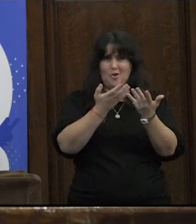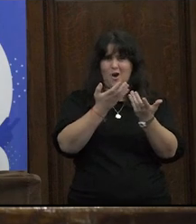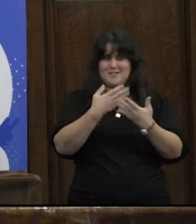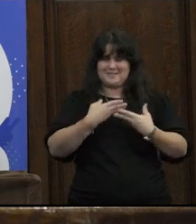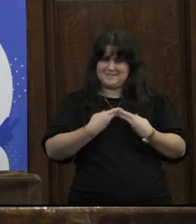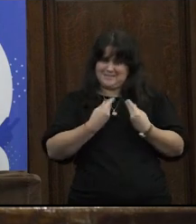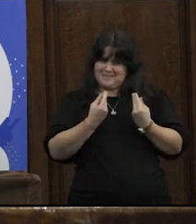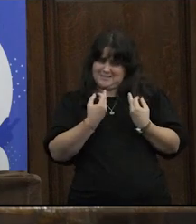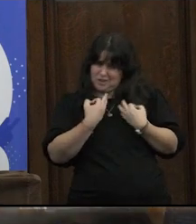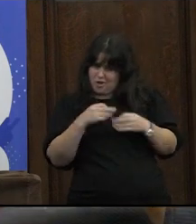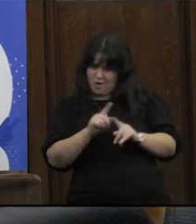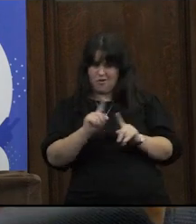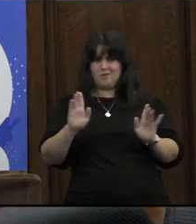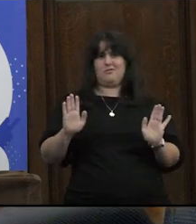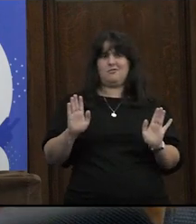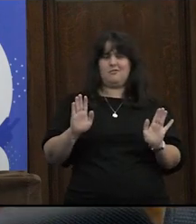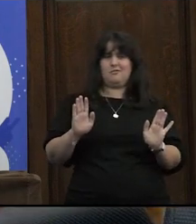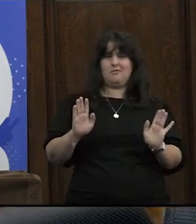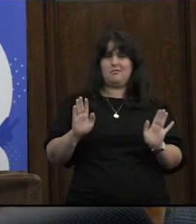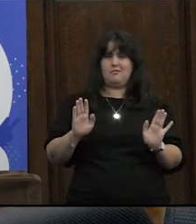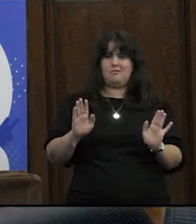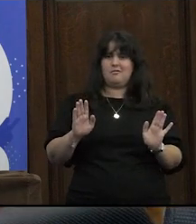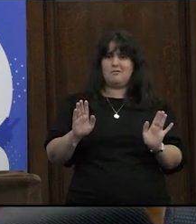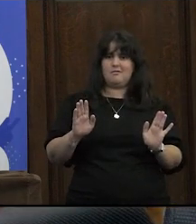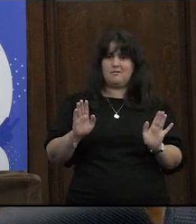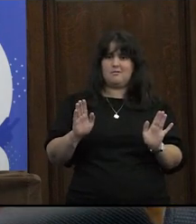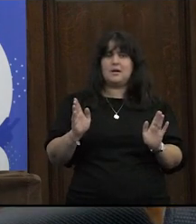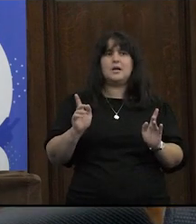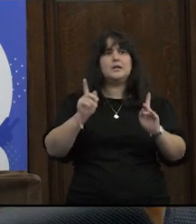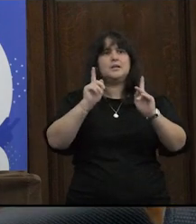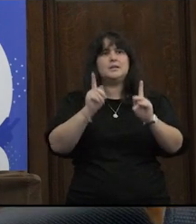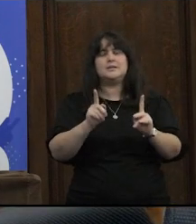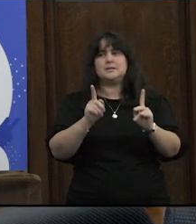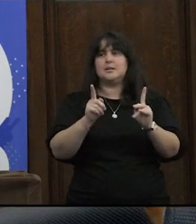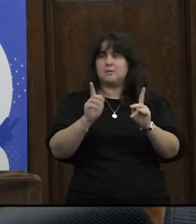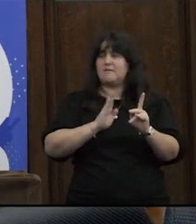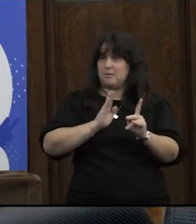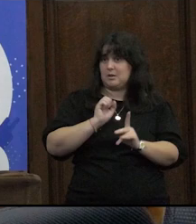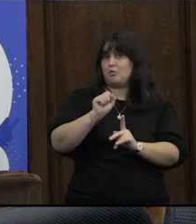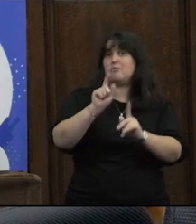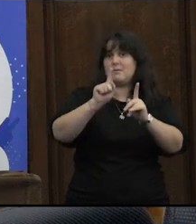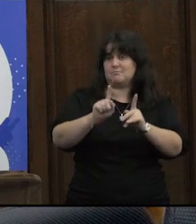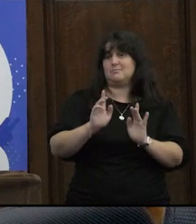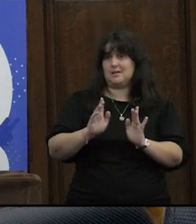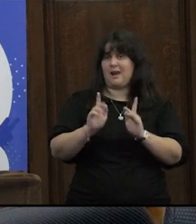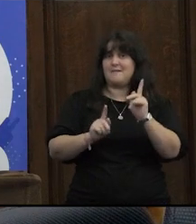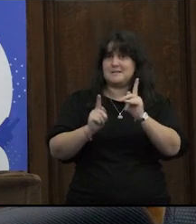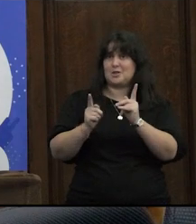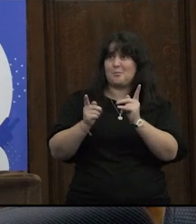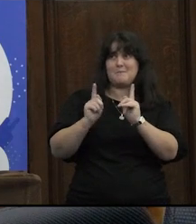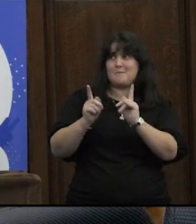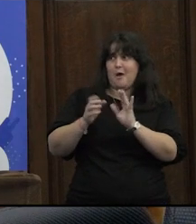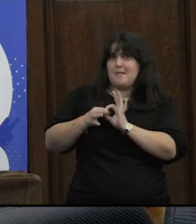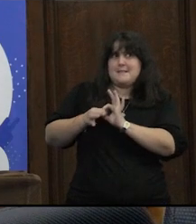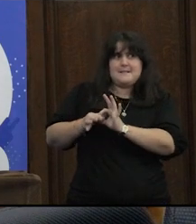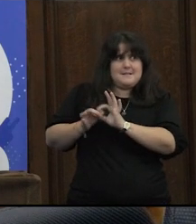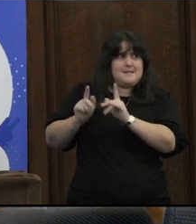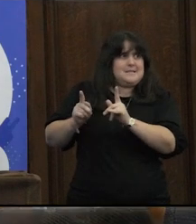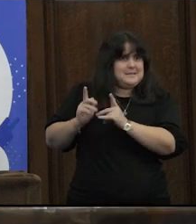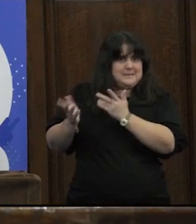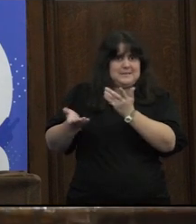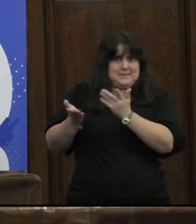incómodas ¿no? y que digo bueno pero el feminismo también muchas veces queda entrampada en sus propias